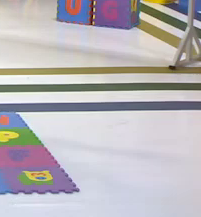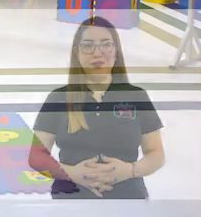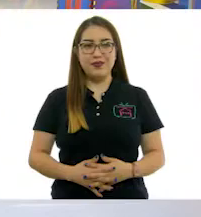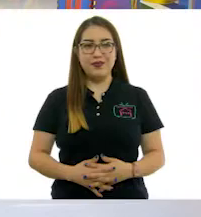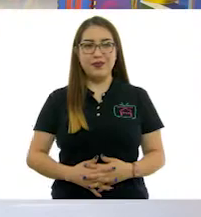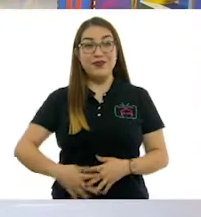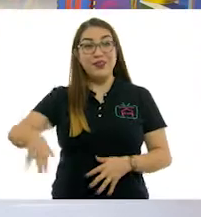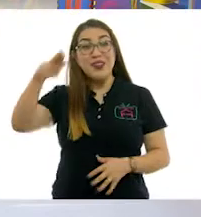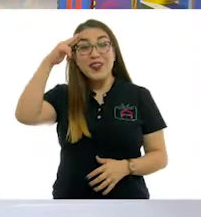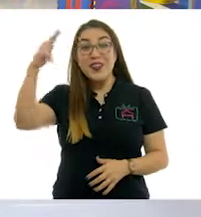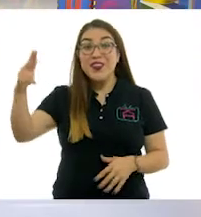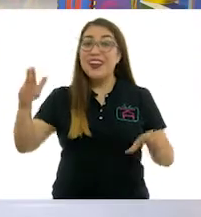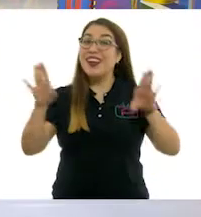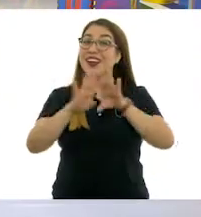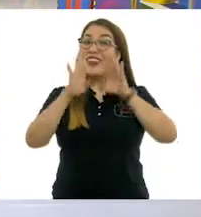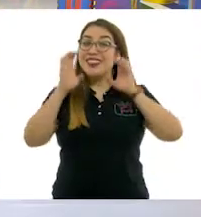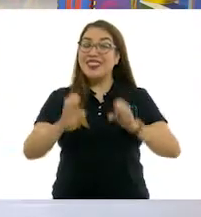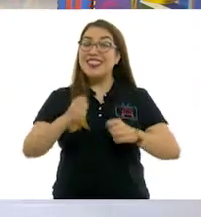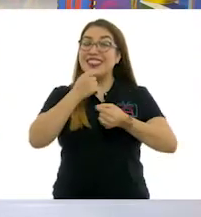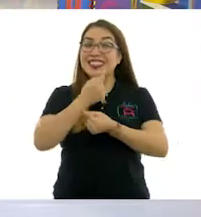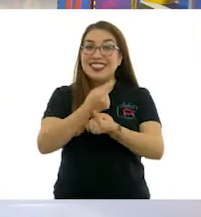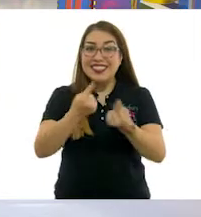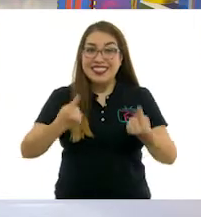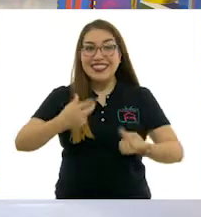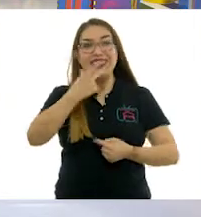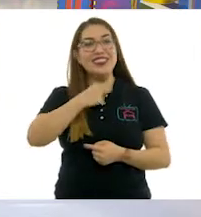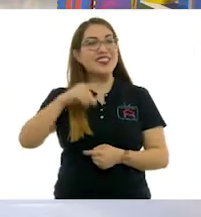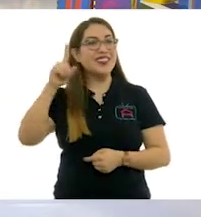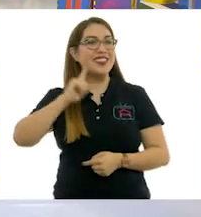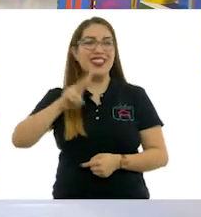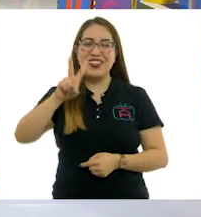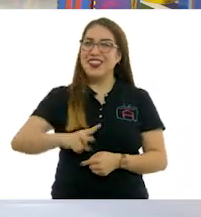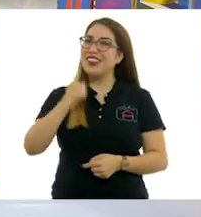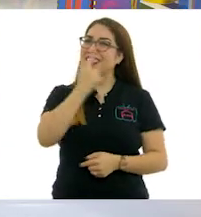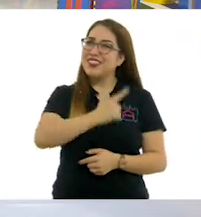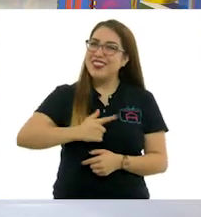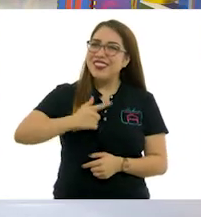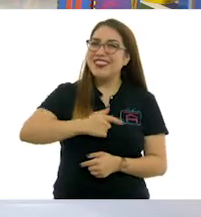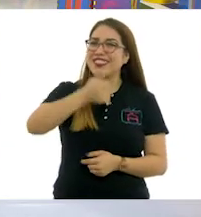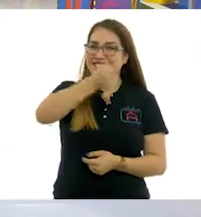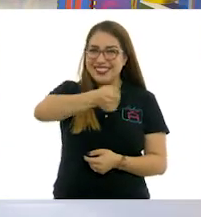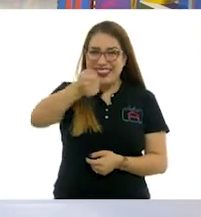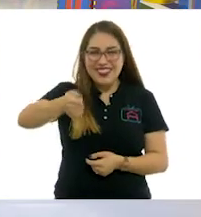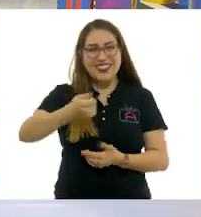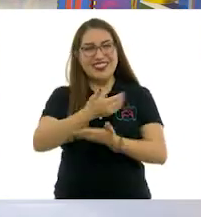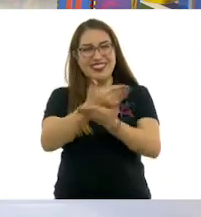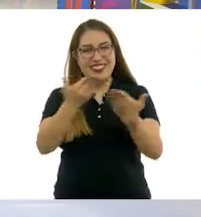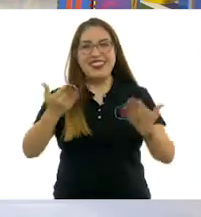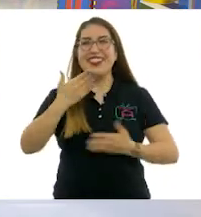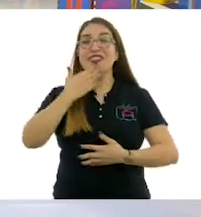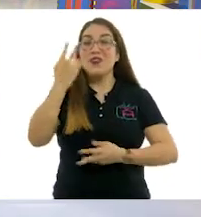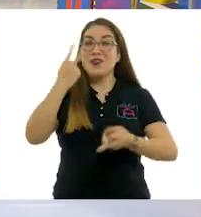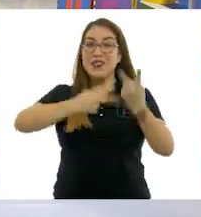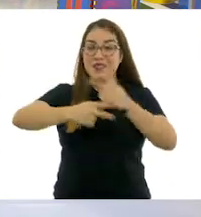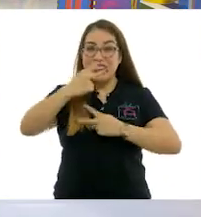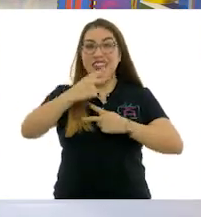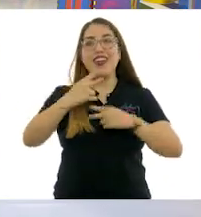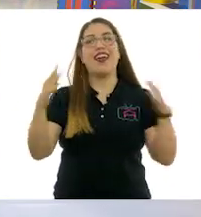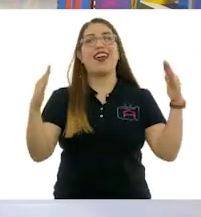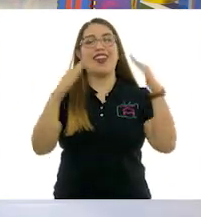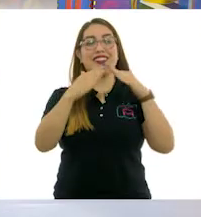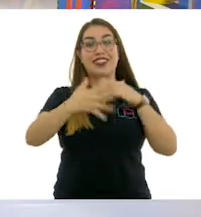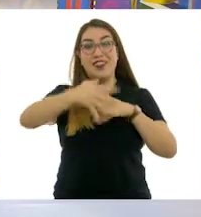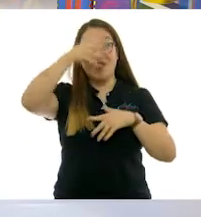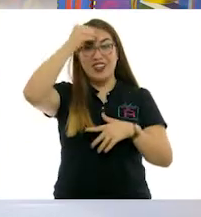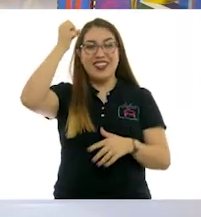¡Hola! ¿Cómo están niñas y niños? Me da mucho gusto saludarlas y saludarlos. Bienvenidas y bienvenidos a Aprende